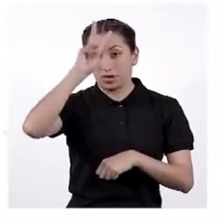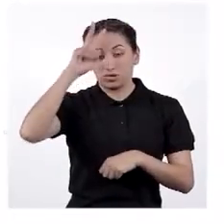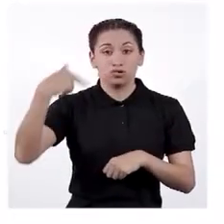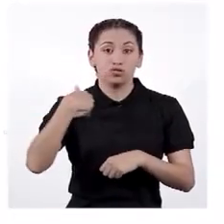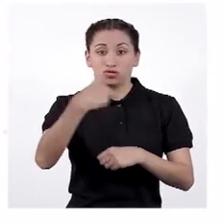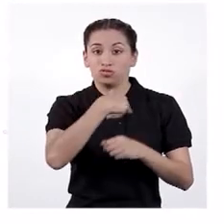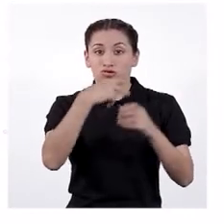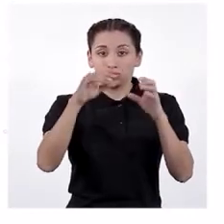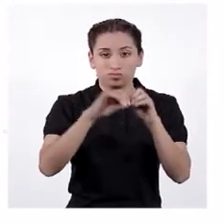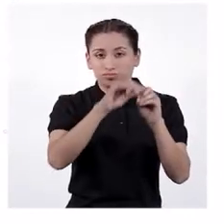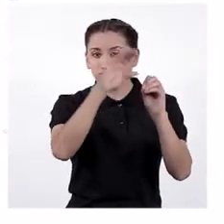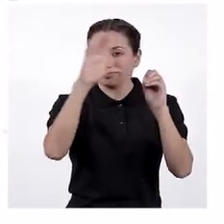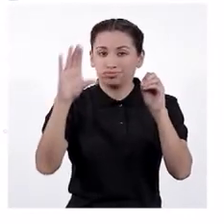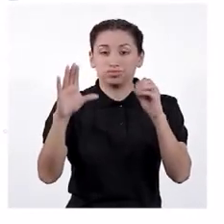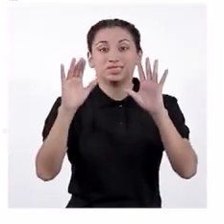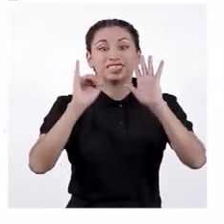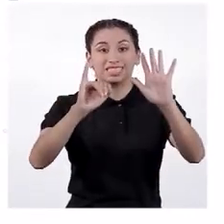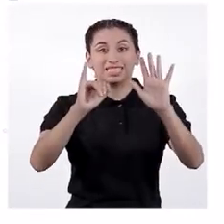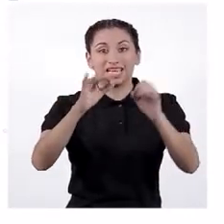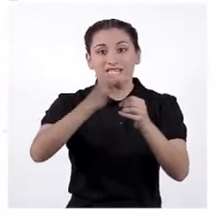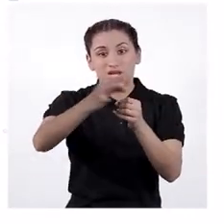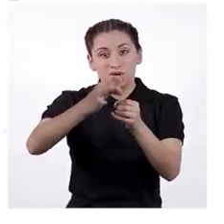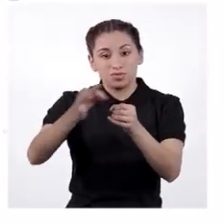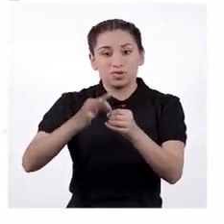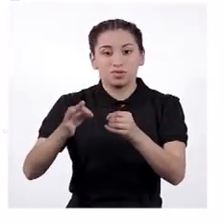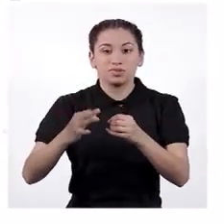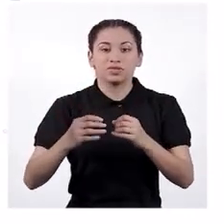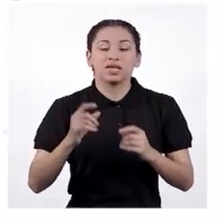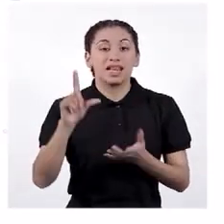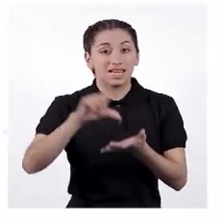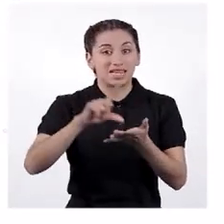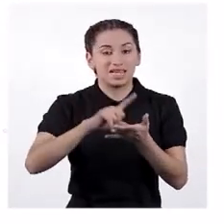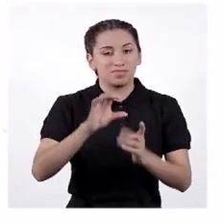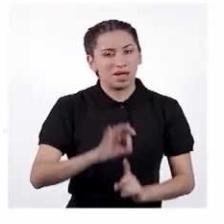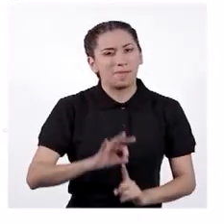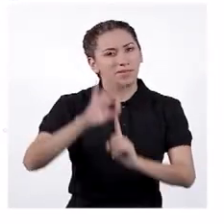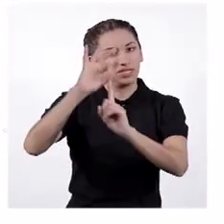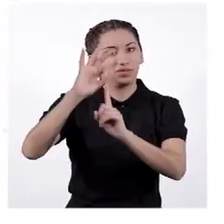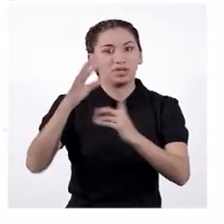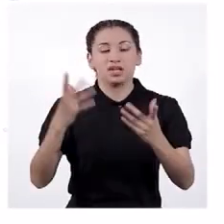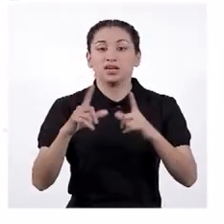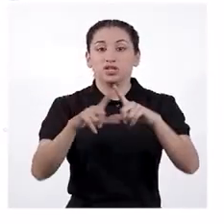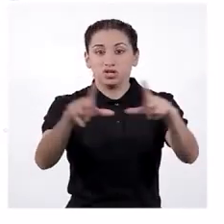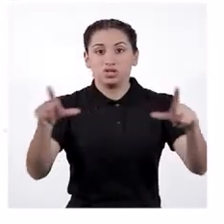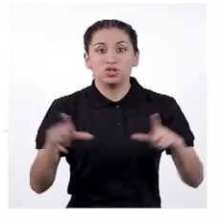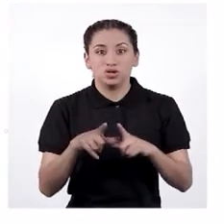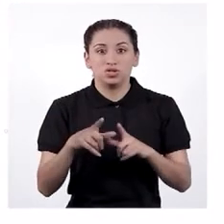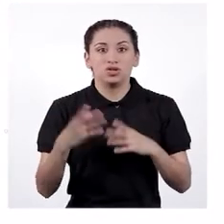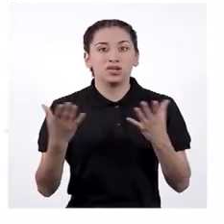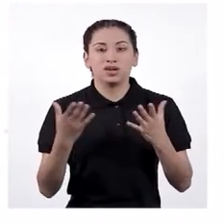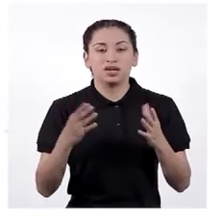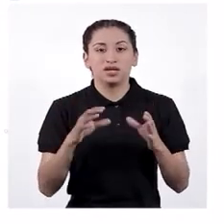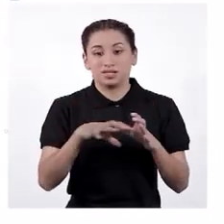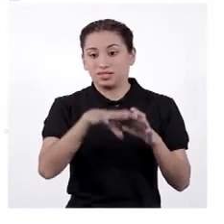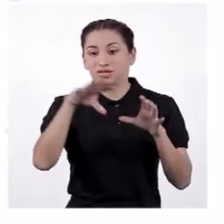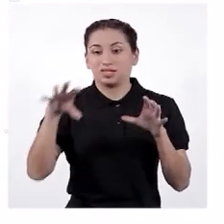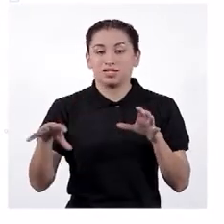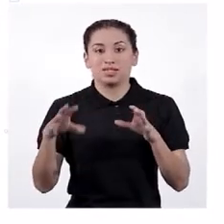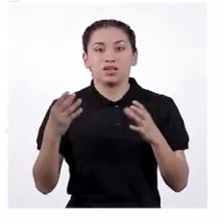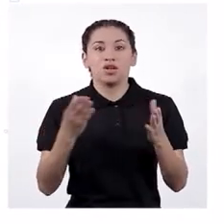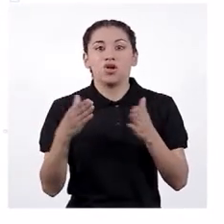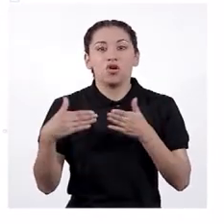Nos encontramos en seis regiones del país. Vivimos principalmente en el área que se extiende entre las ladreras